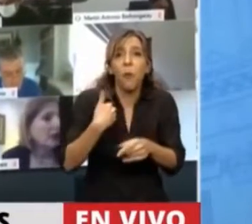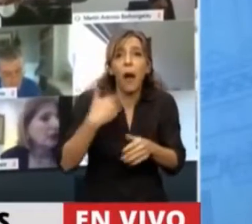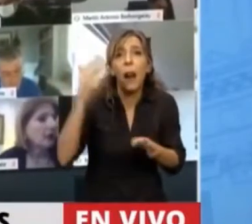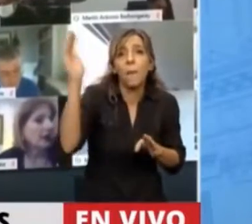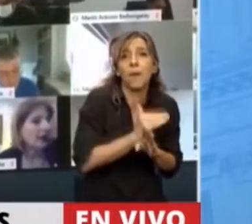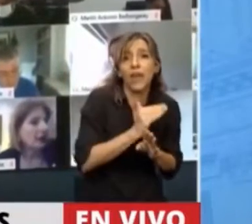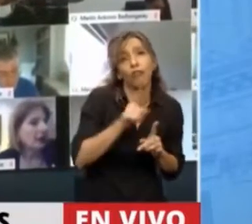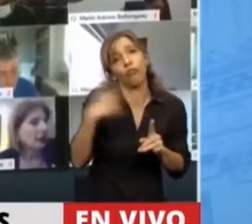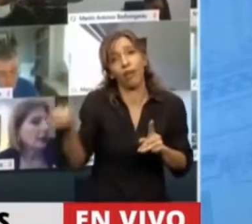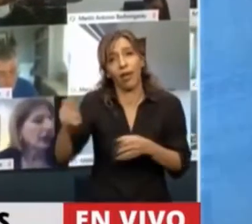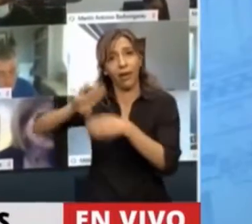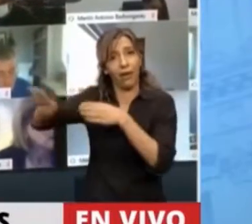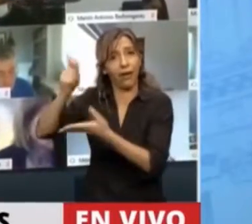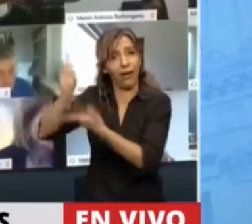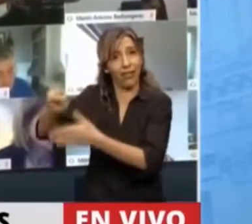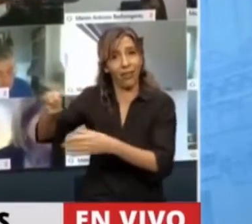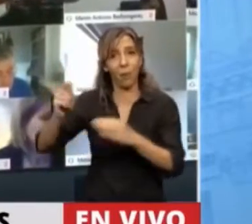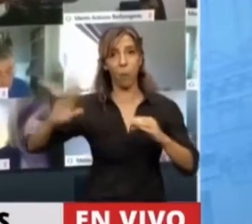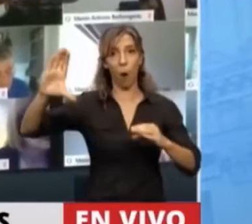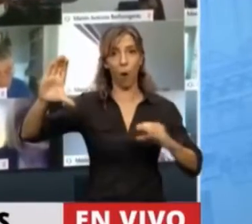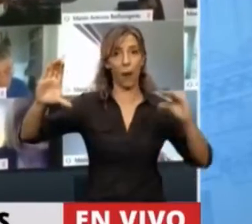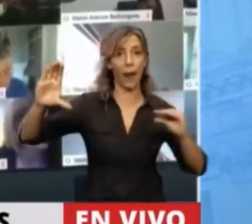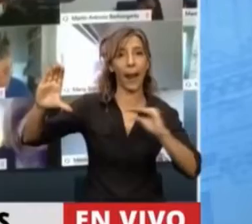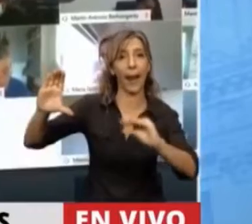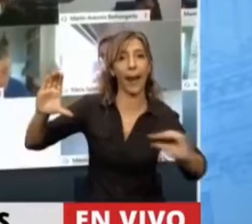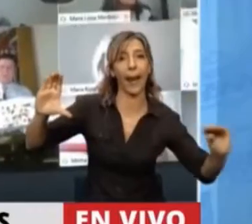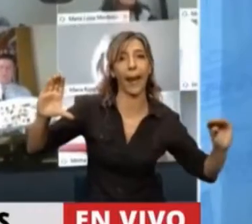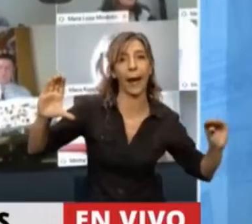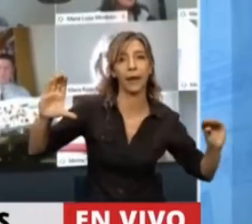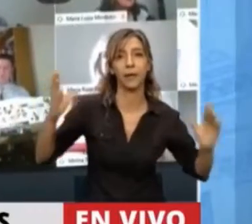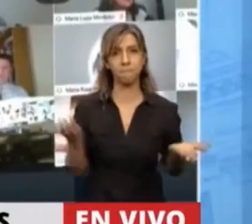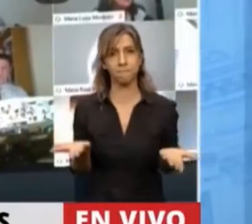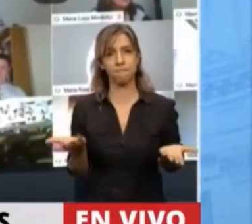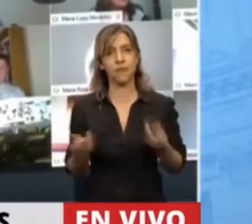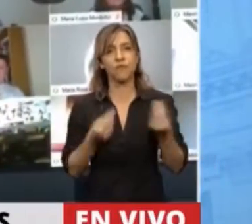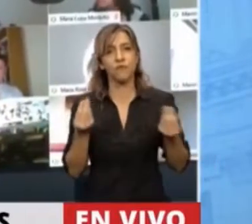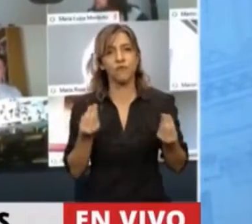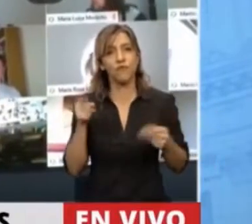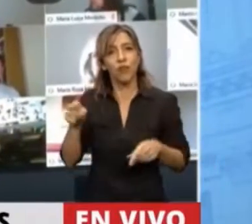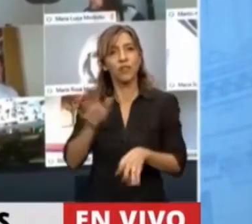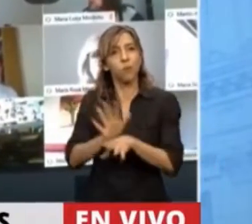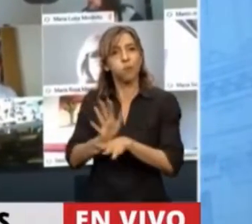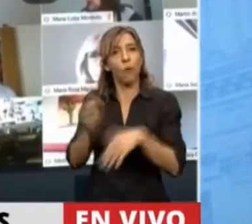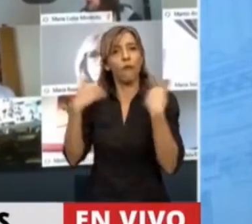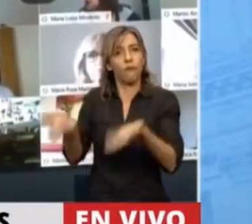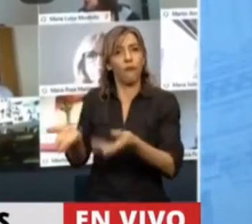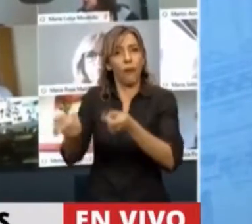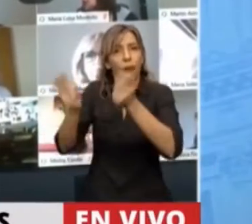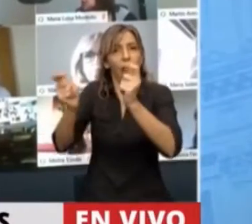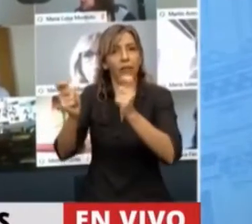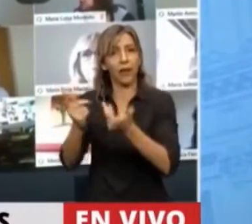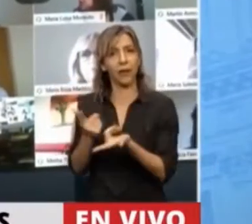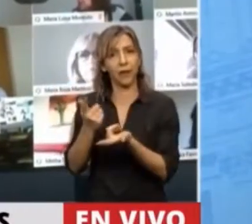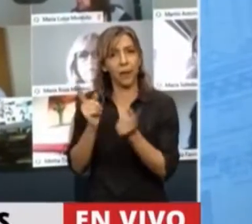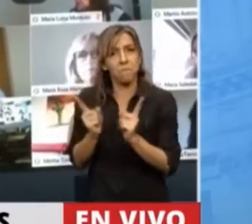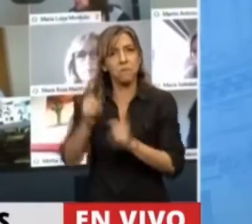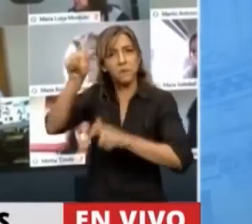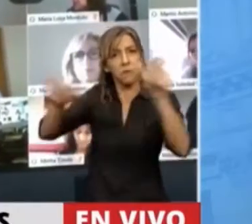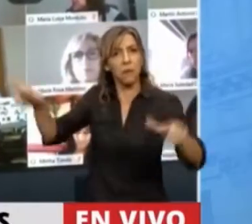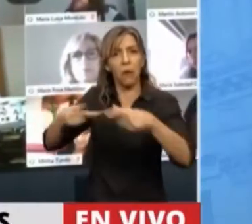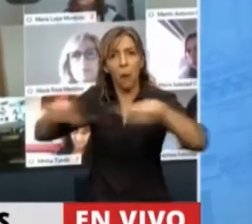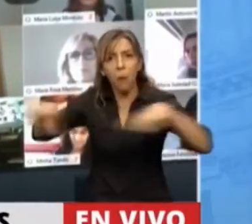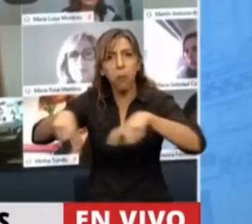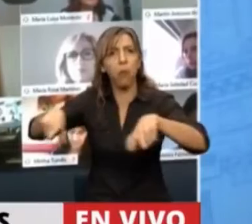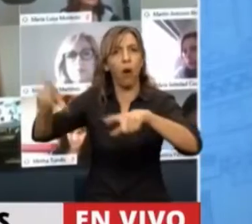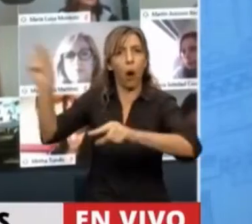presupuesto también atiende a la preocupación, como ya se ha señalado, de los bonistas, la incertidumbre terrible que tienen los bonistas, que